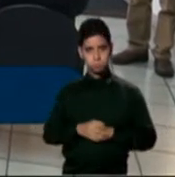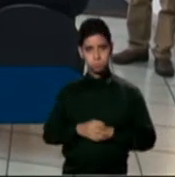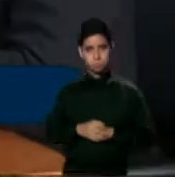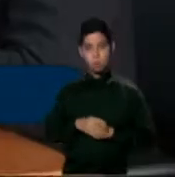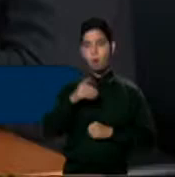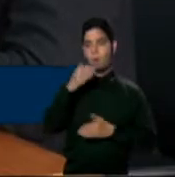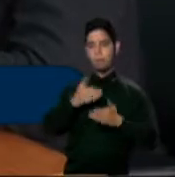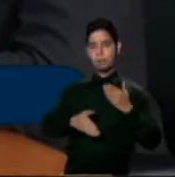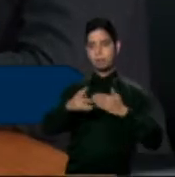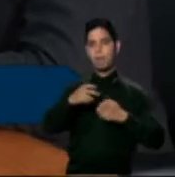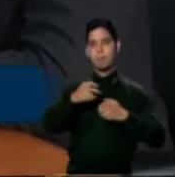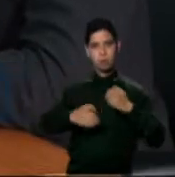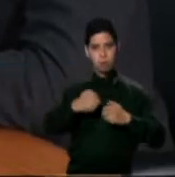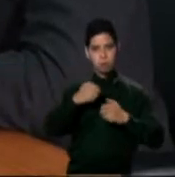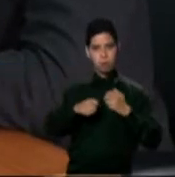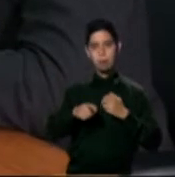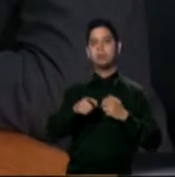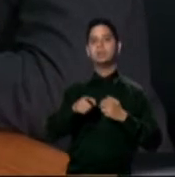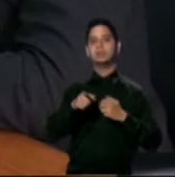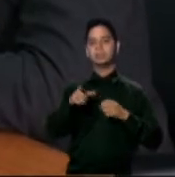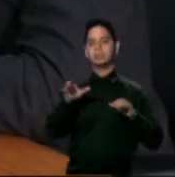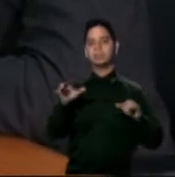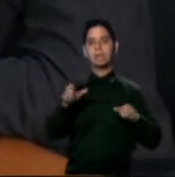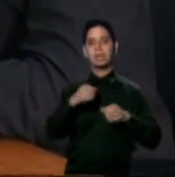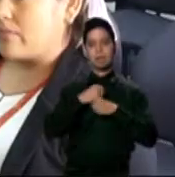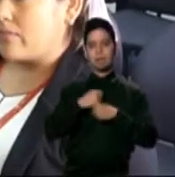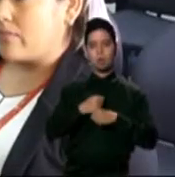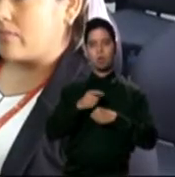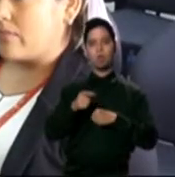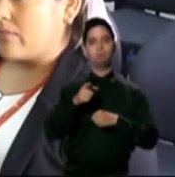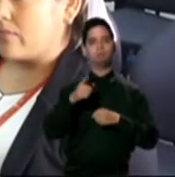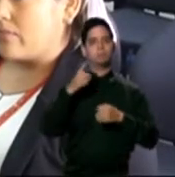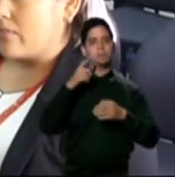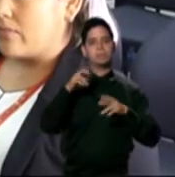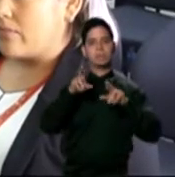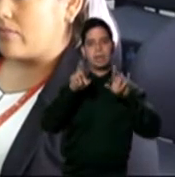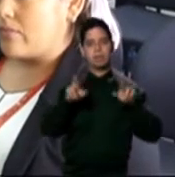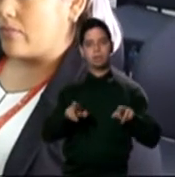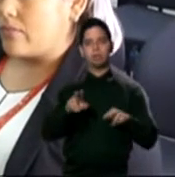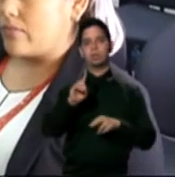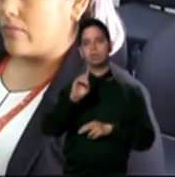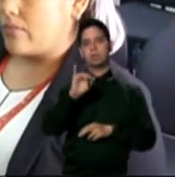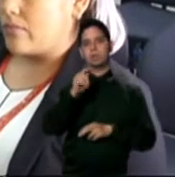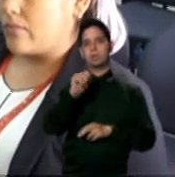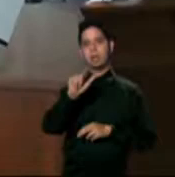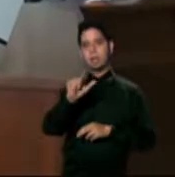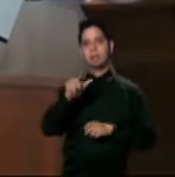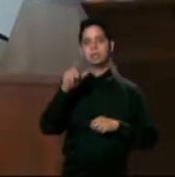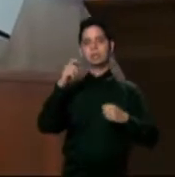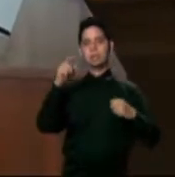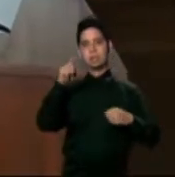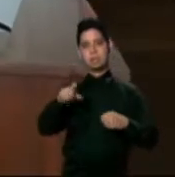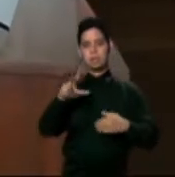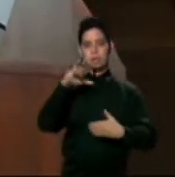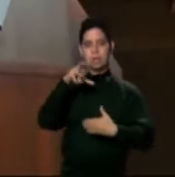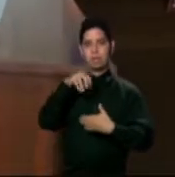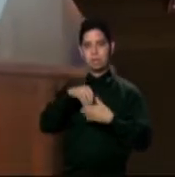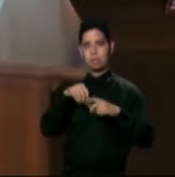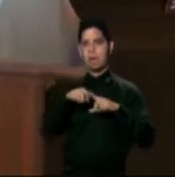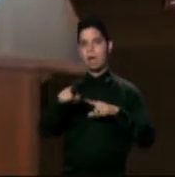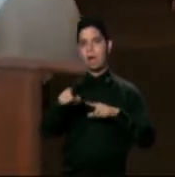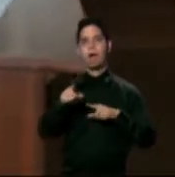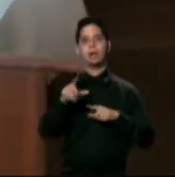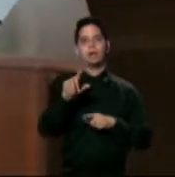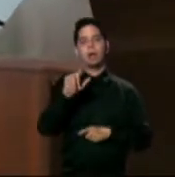asunto, se creó un registro digital estableciendo un marbete que deberá ser adherido a todas las máquinas establecidas en Puerto Rico,